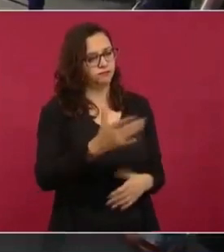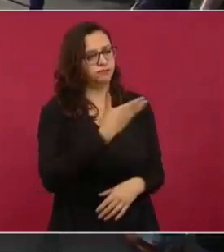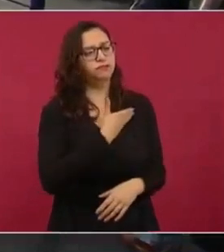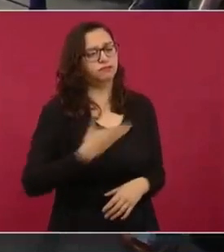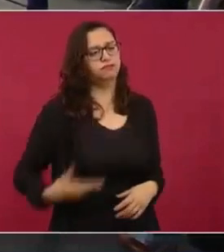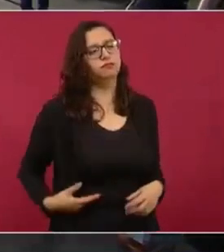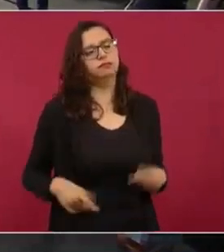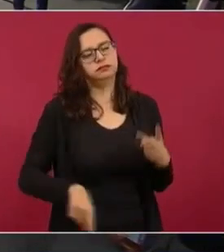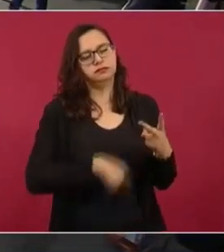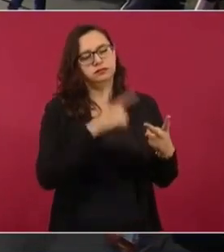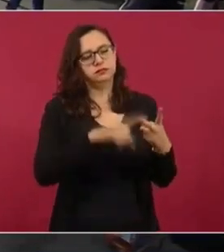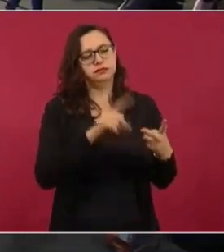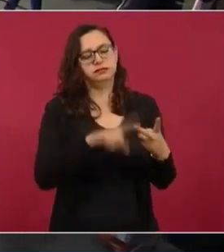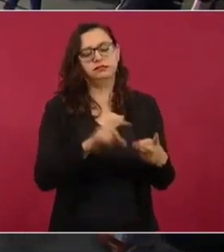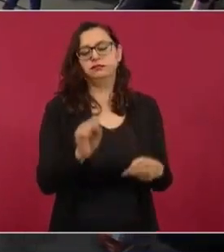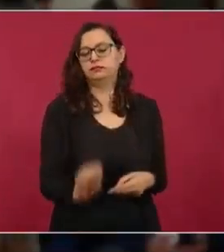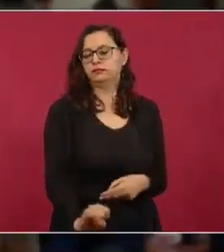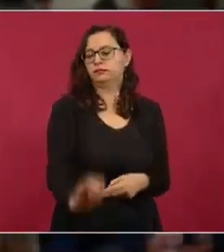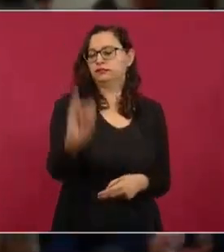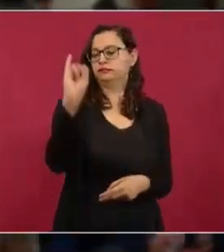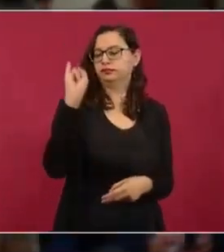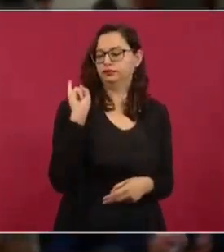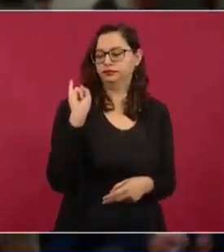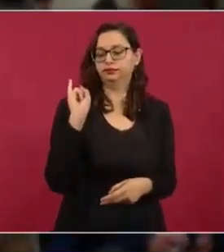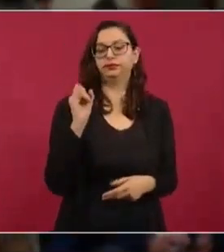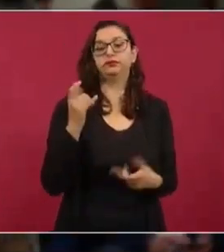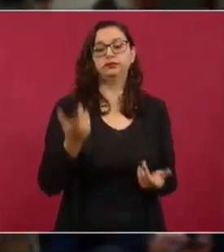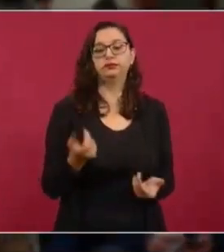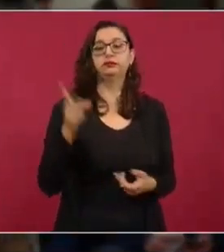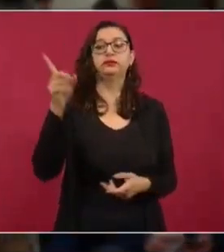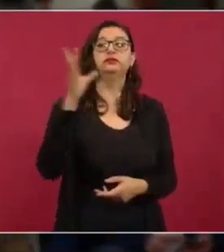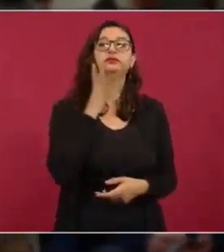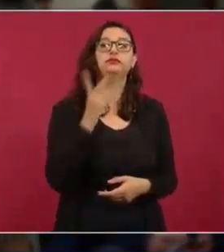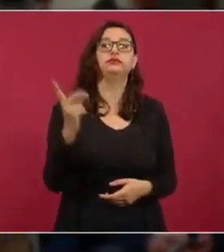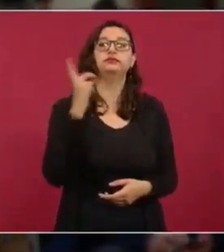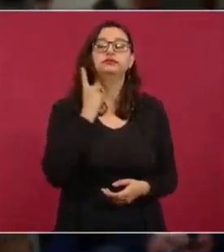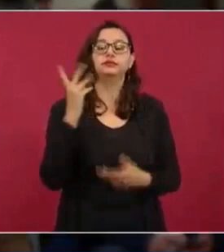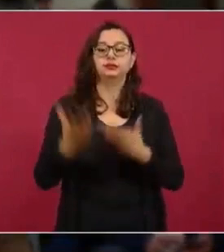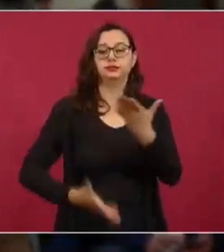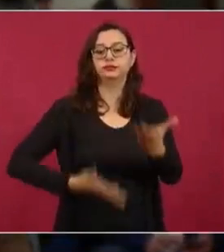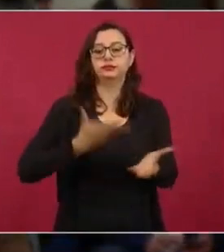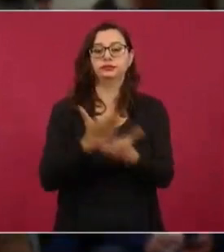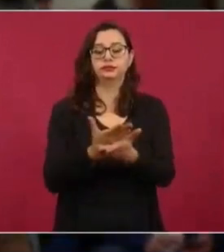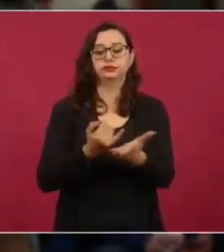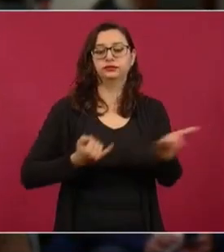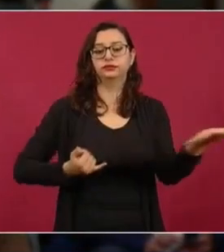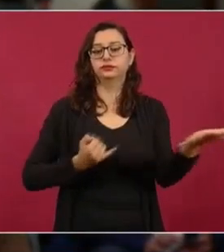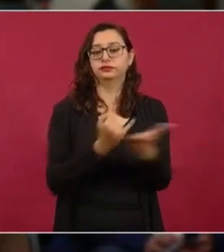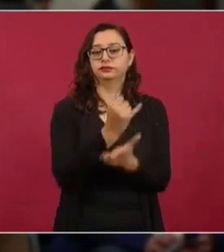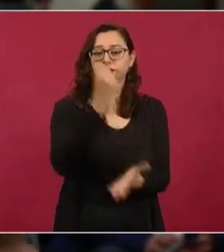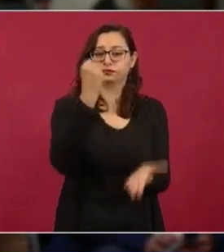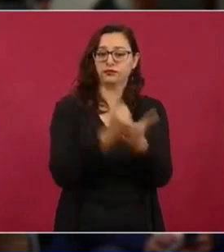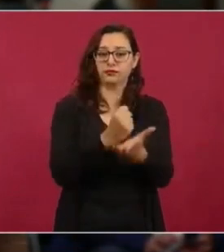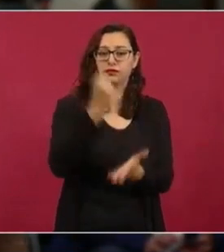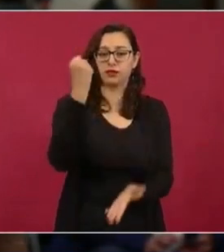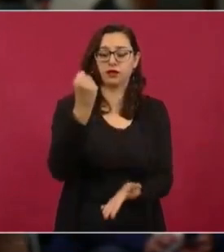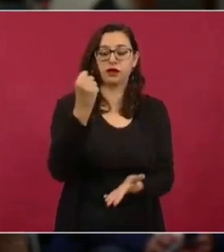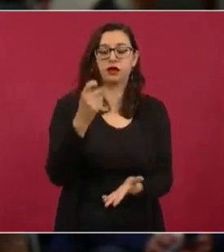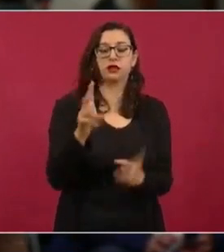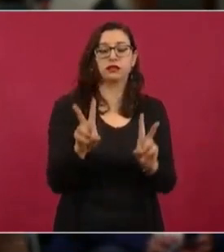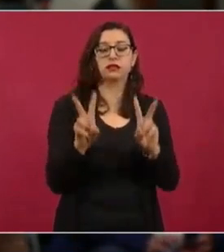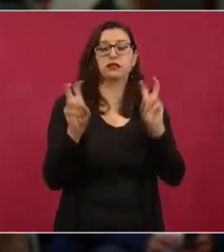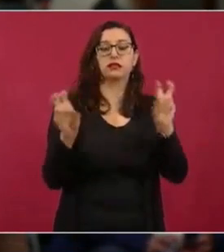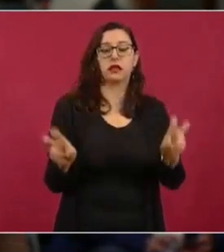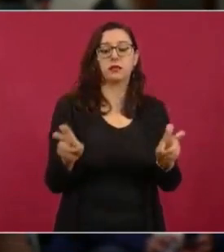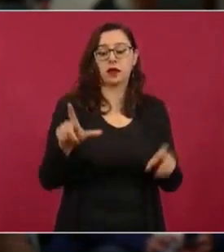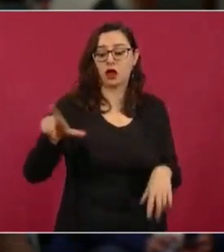El jueves pasado en la Cámara de Diputados se aprobó una propuesta de decreto para poner en claro qué es la